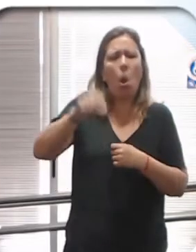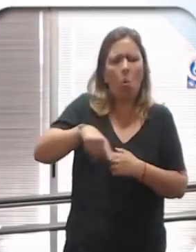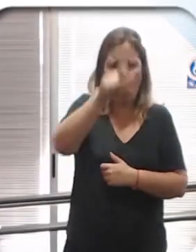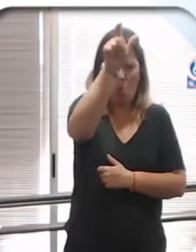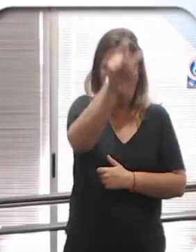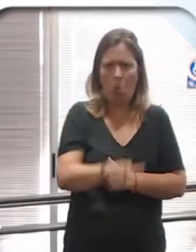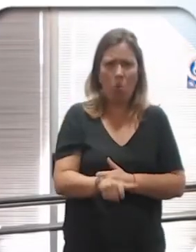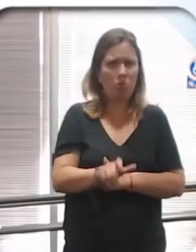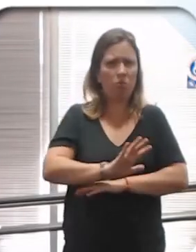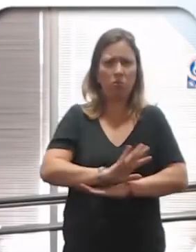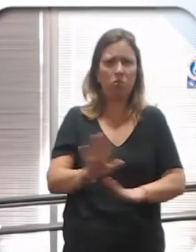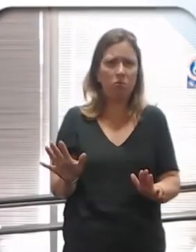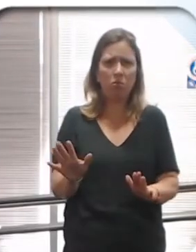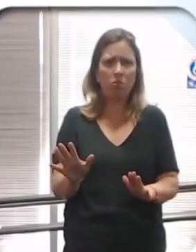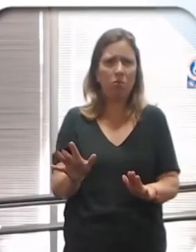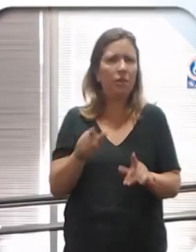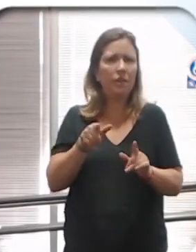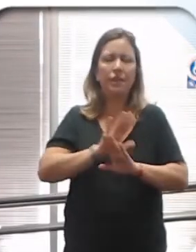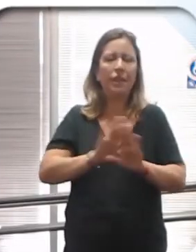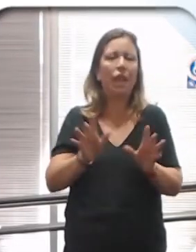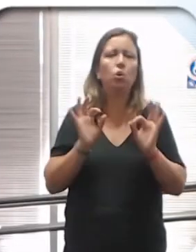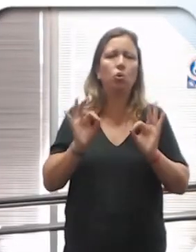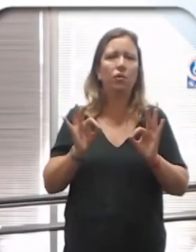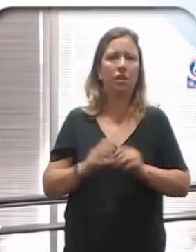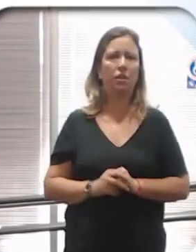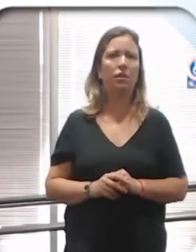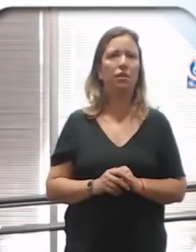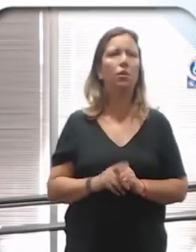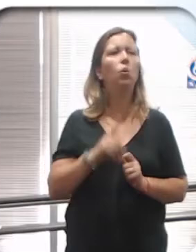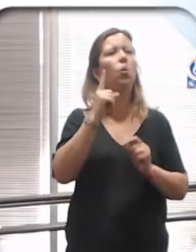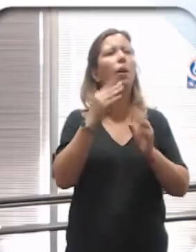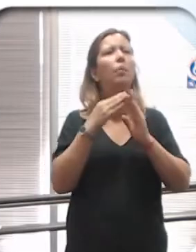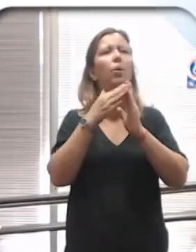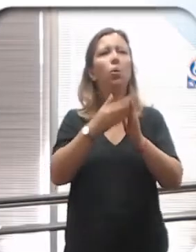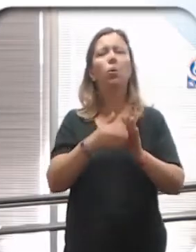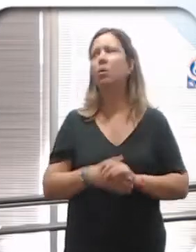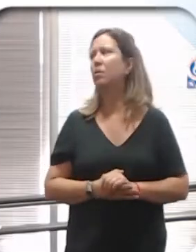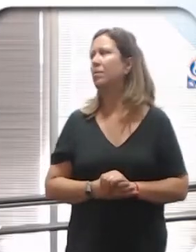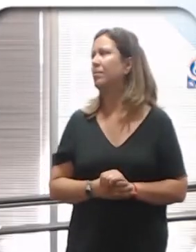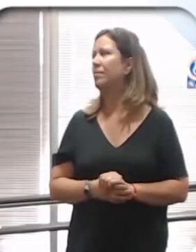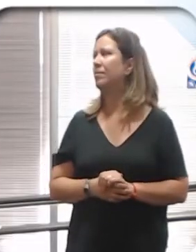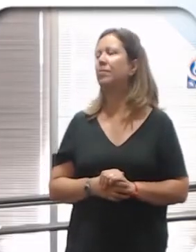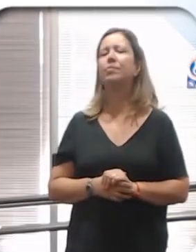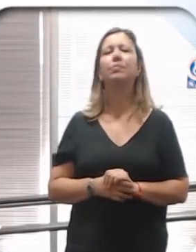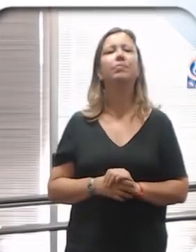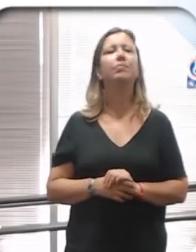y corriente. Con eso, alcanza. Doctora, esa hay una pregunta. Ah, es que hay.